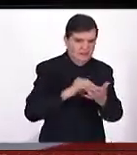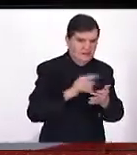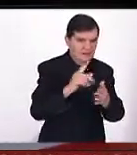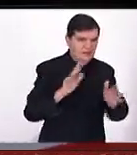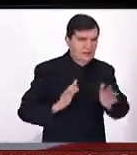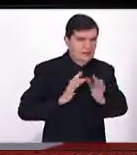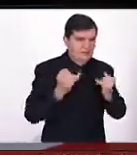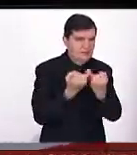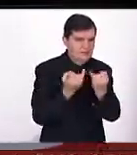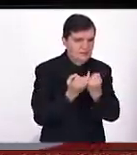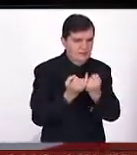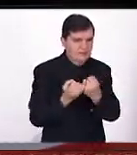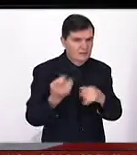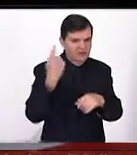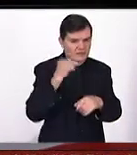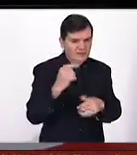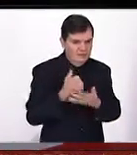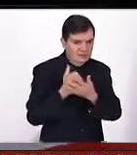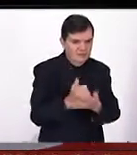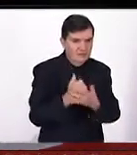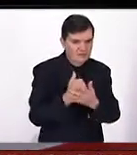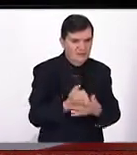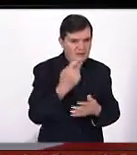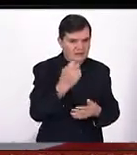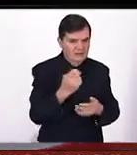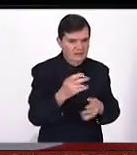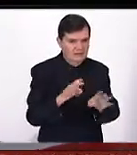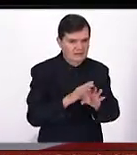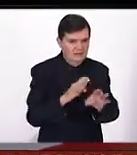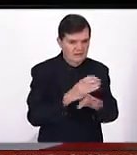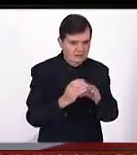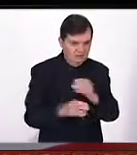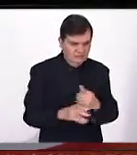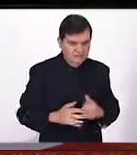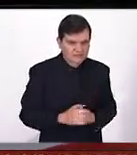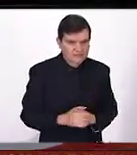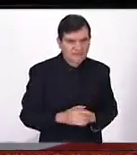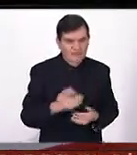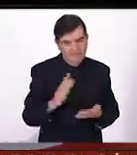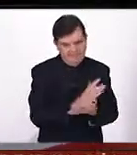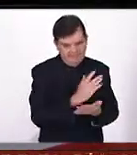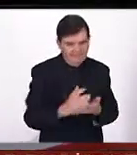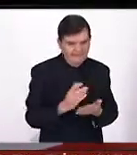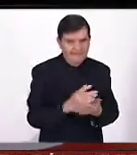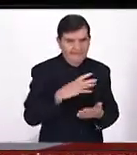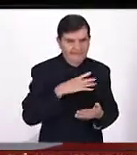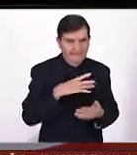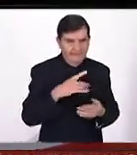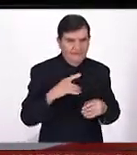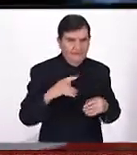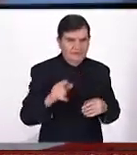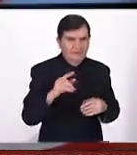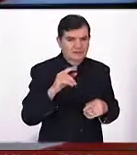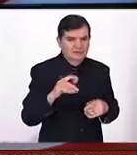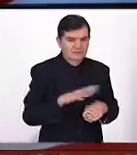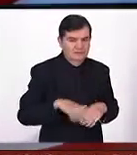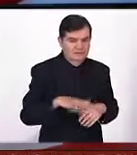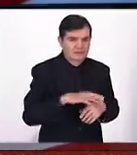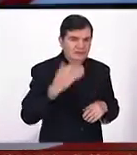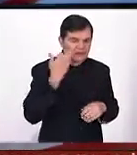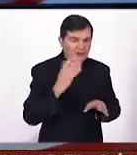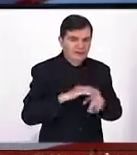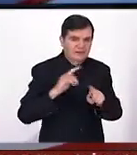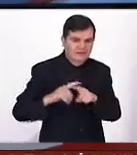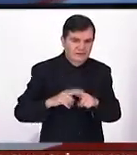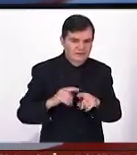veces vemos, sino también para ayudar en este tipo de situaciones. Y bueno, vamos ahora hasta las redes sociales porque la llamada